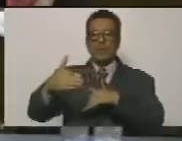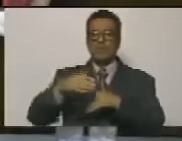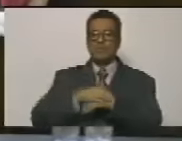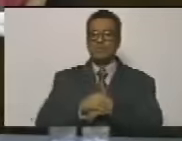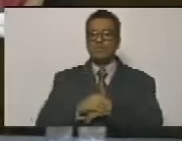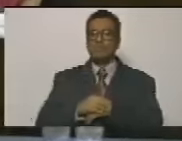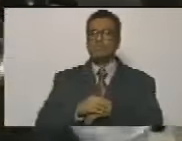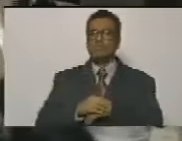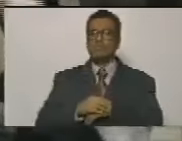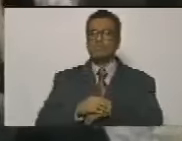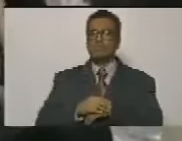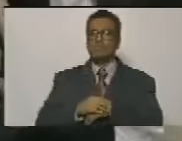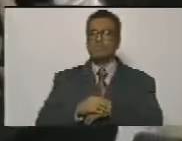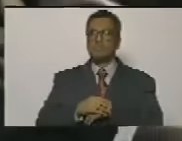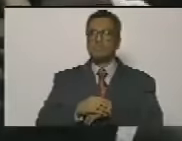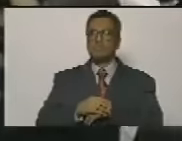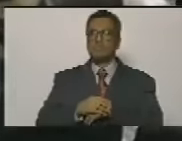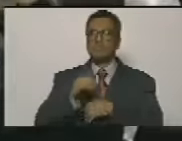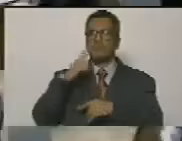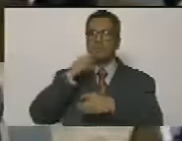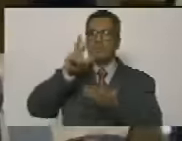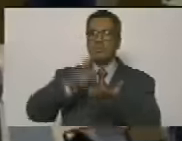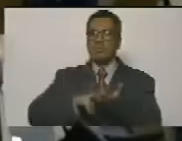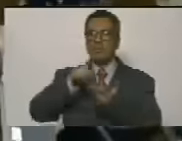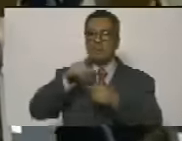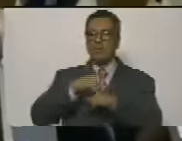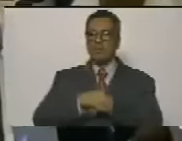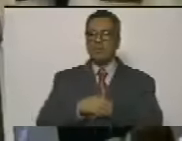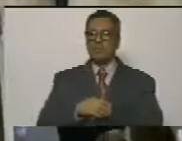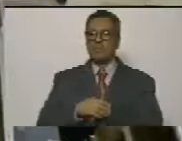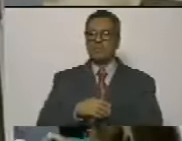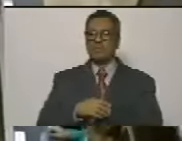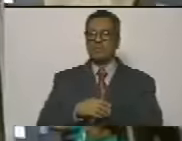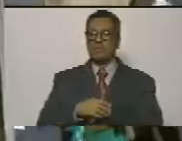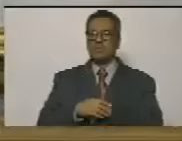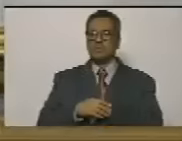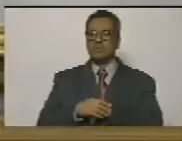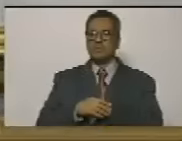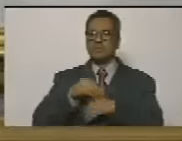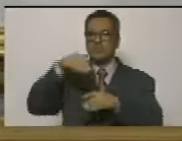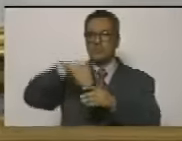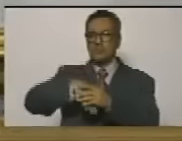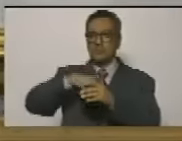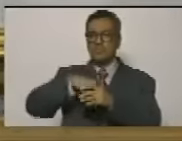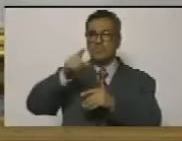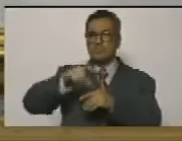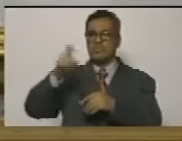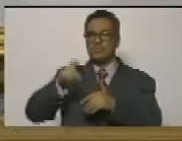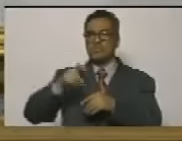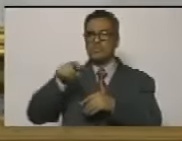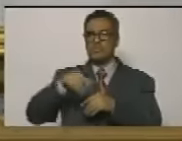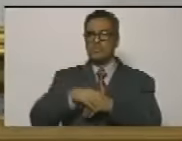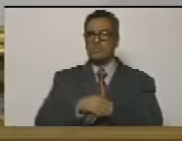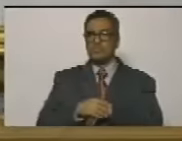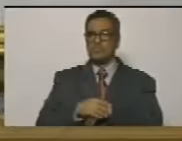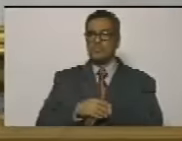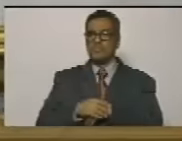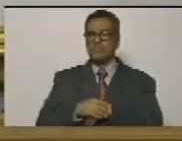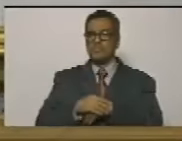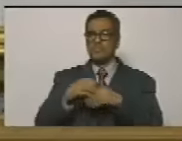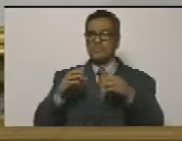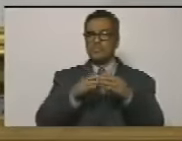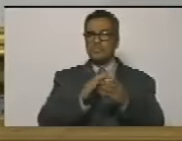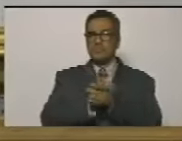costumbre queda aprobado con los votos necesarios de los